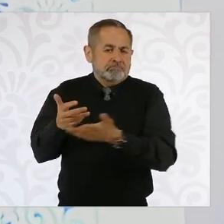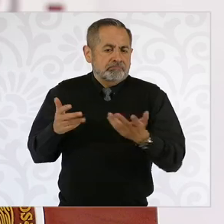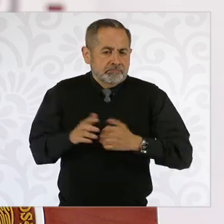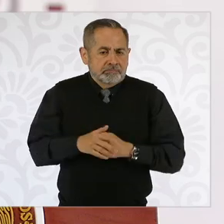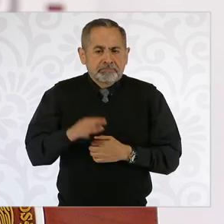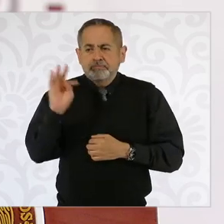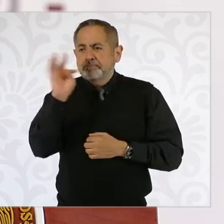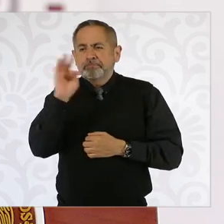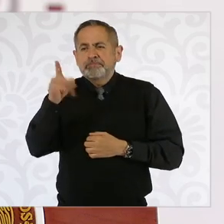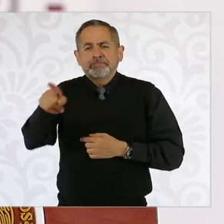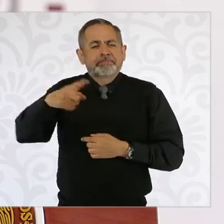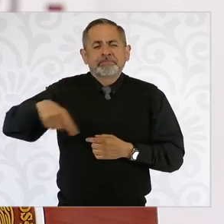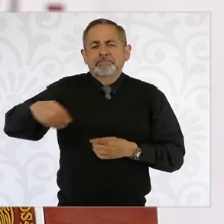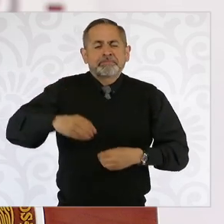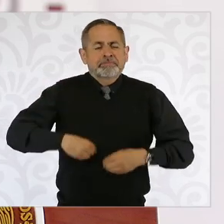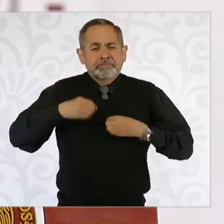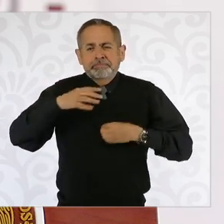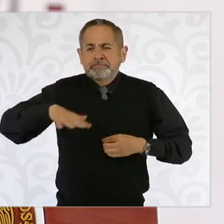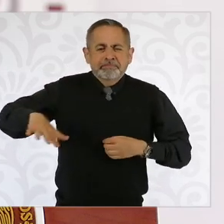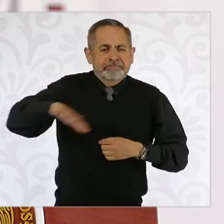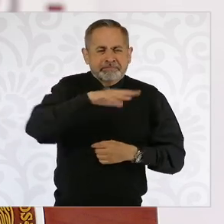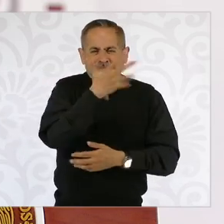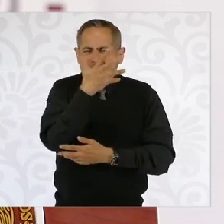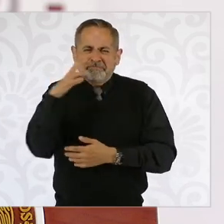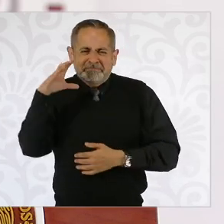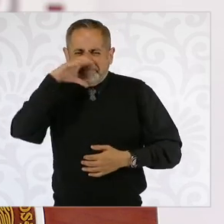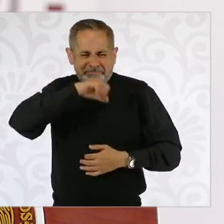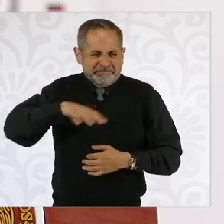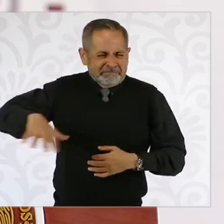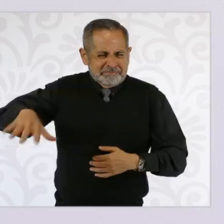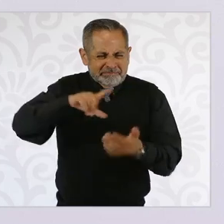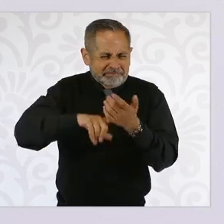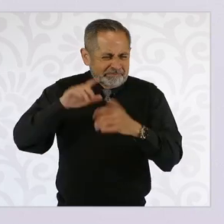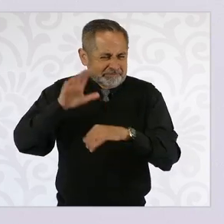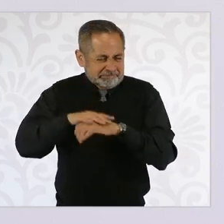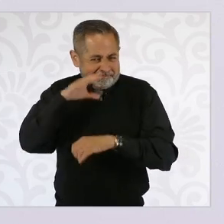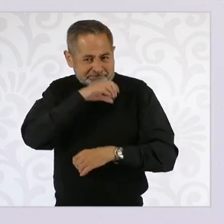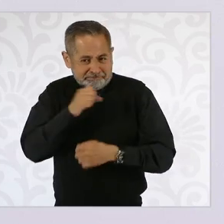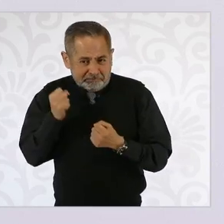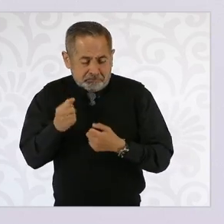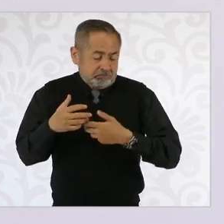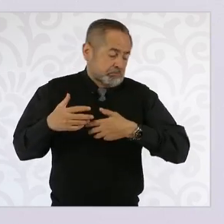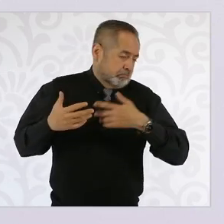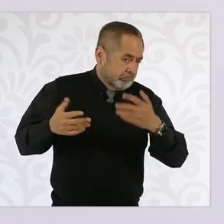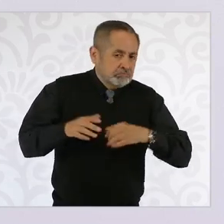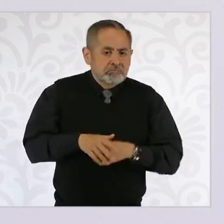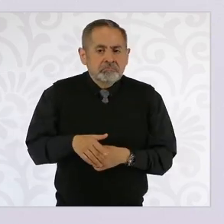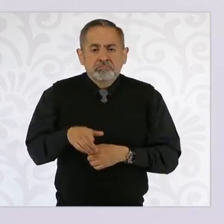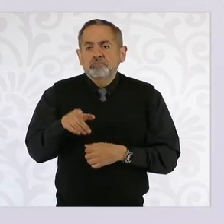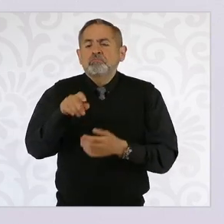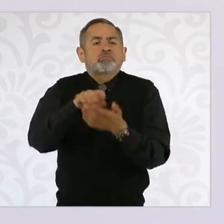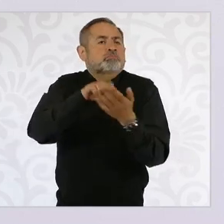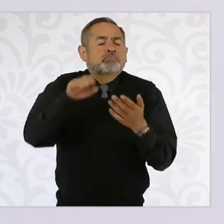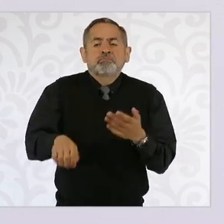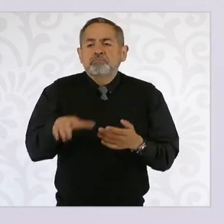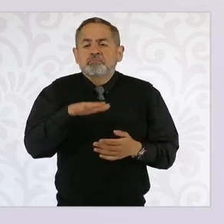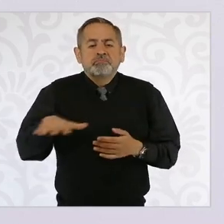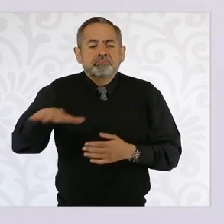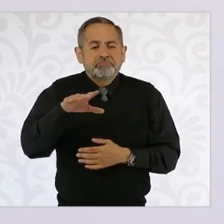tropical, por ejemplo, pues pueden tener… donde hay dengue, por ejemplo,